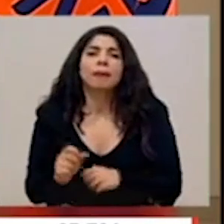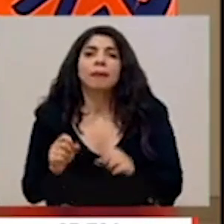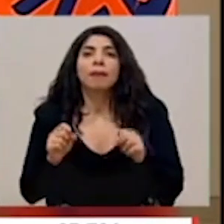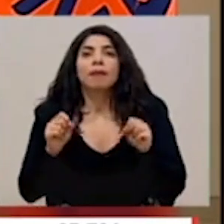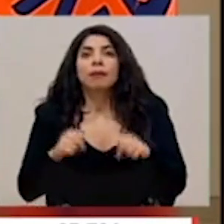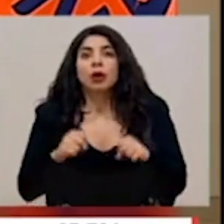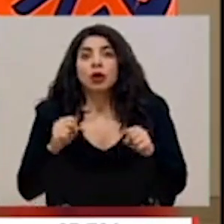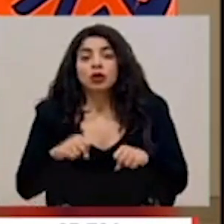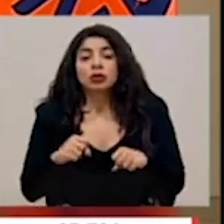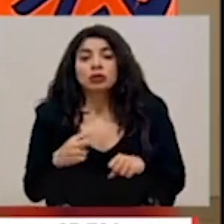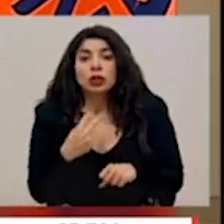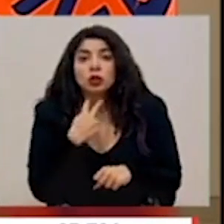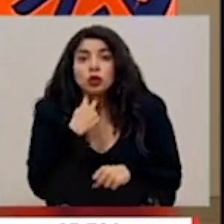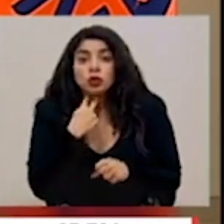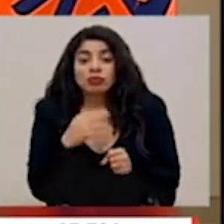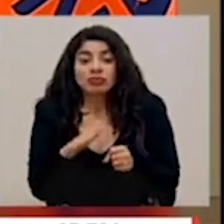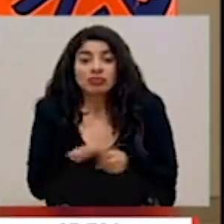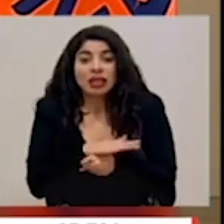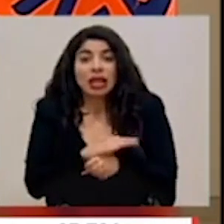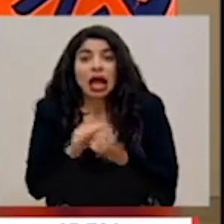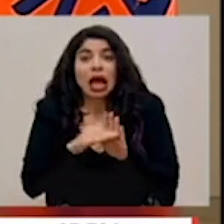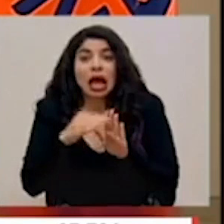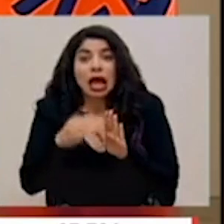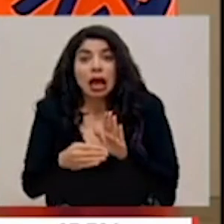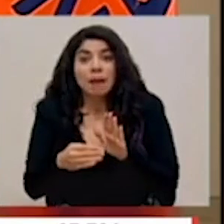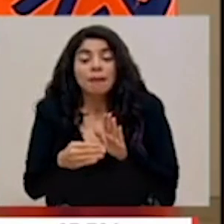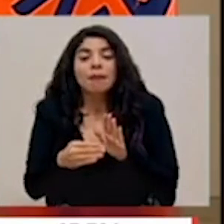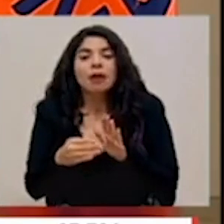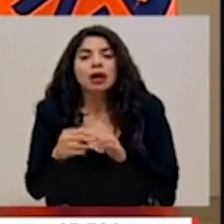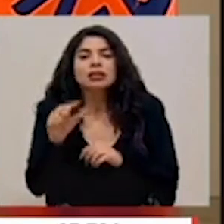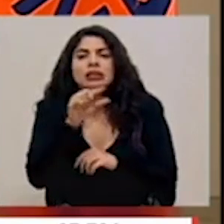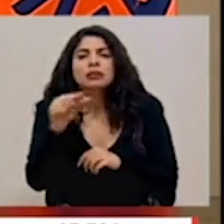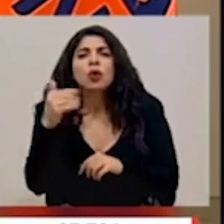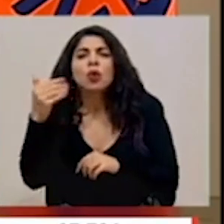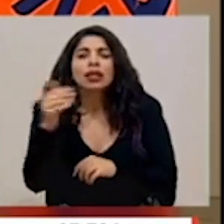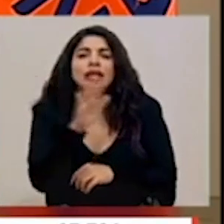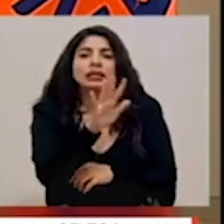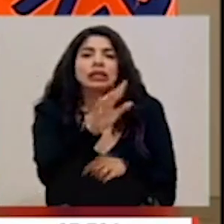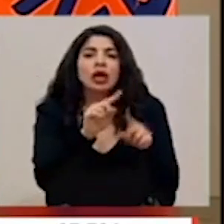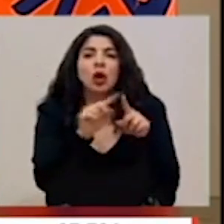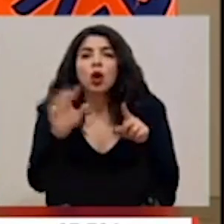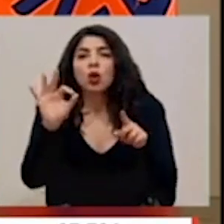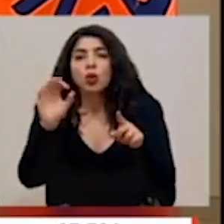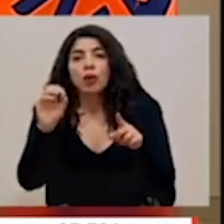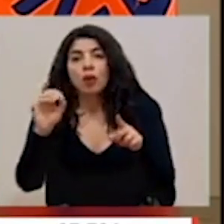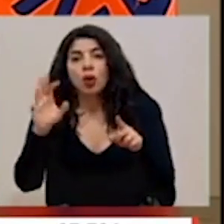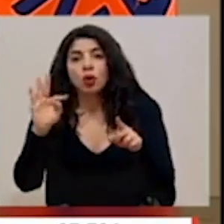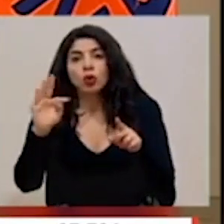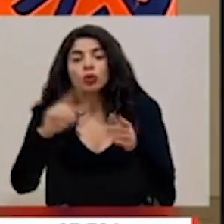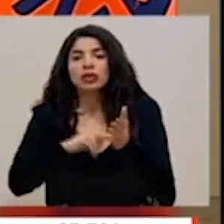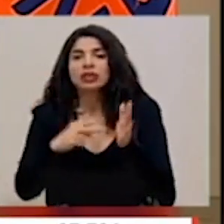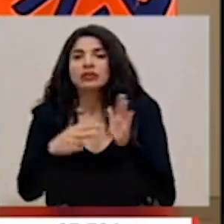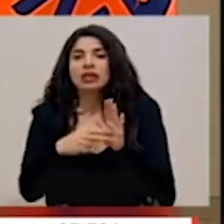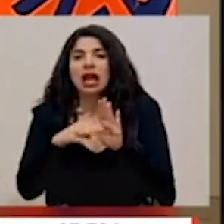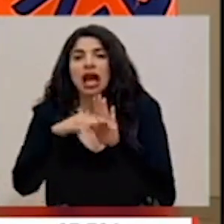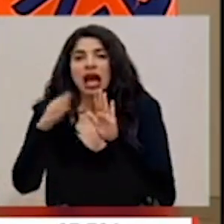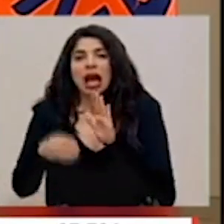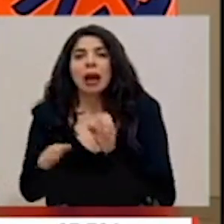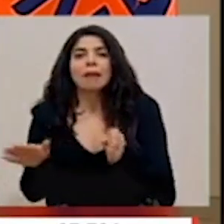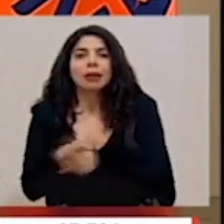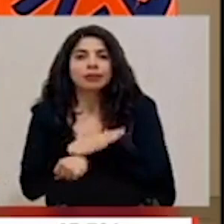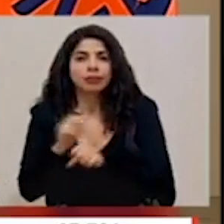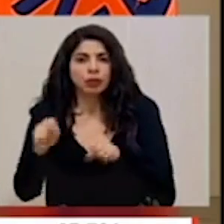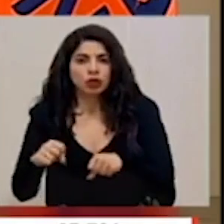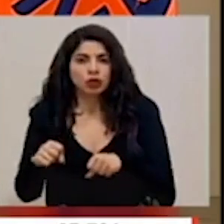disponibilidad de camas UCI en la semana que va entre el 5 y el 9 de octubre. Y esto no tiene que ver con miedo, es un tema de